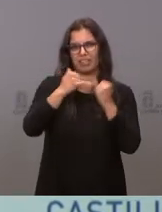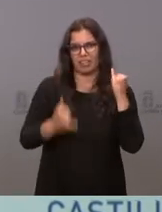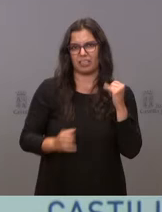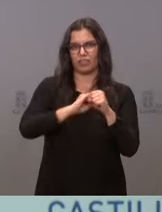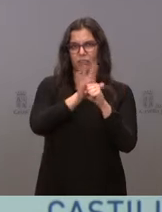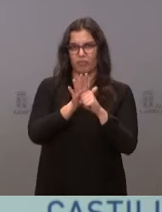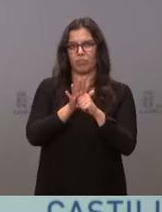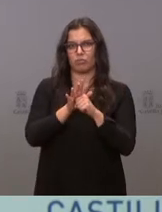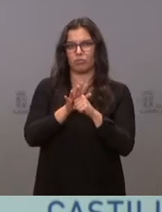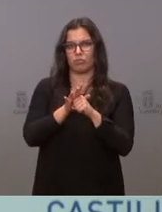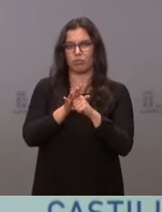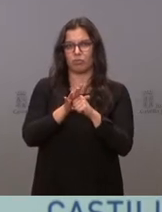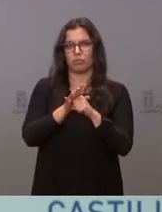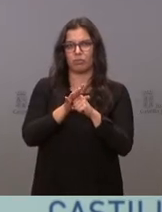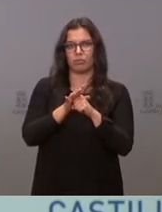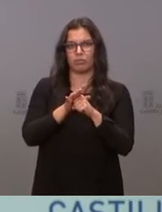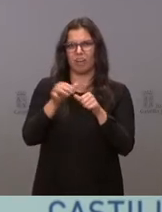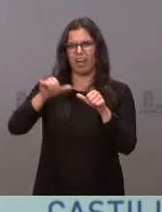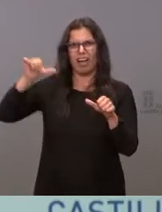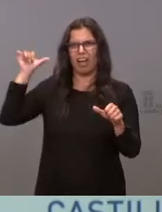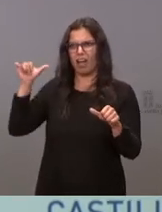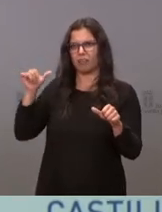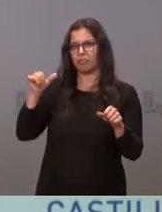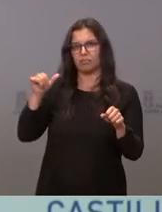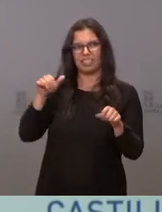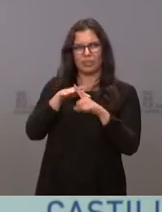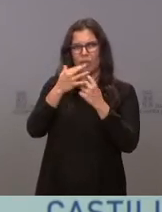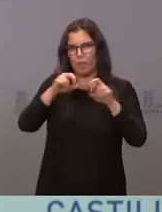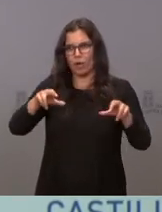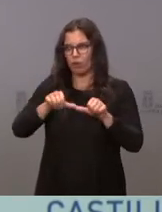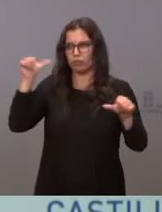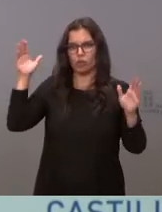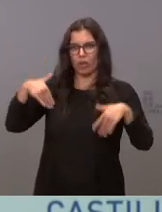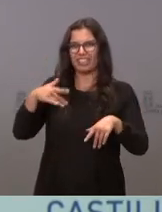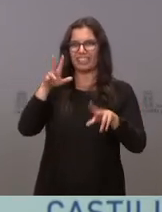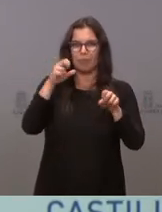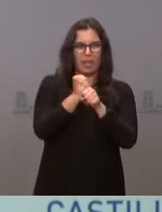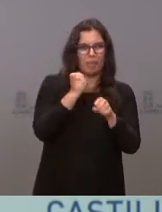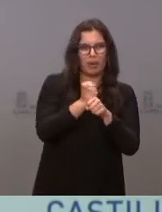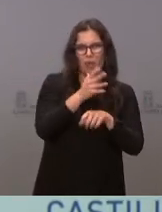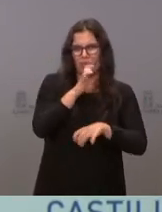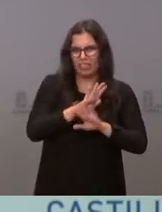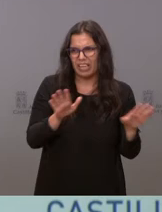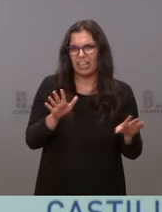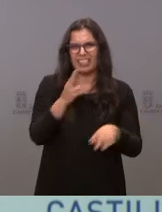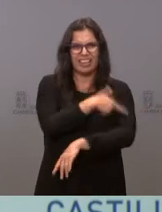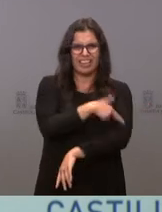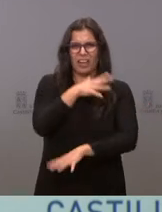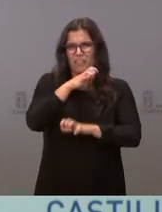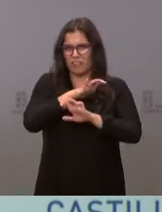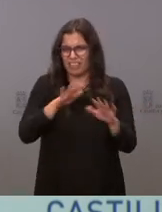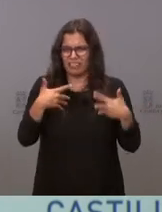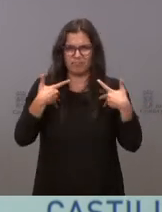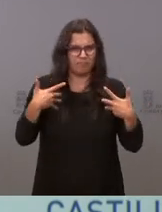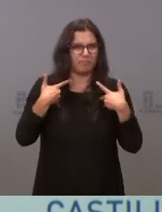Después de muchos, muchos años no se veía un momento tan malo en el empleo, tan malo en nuestra sanidad, con tanto